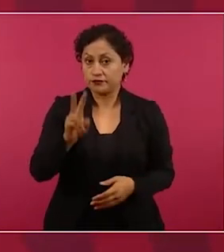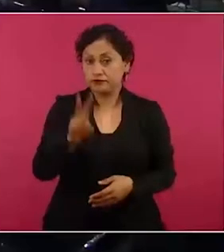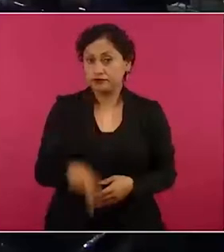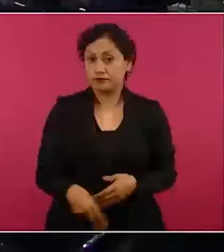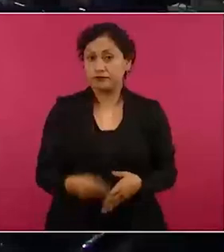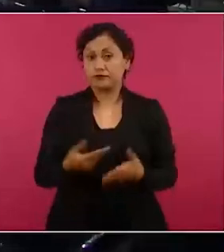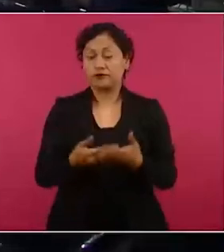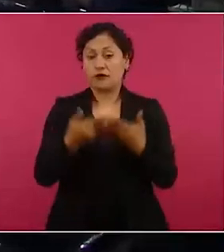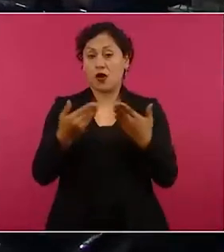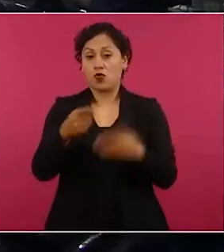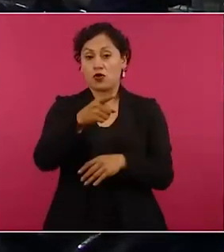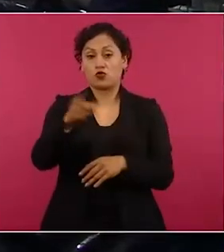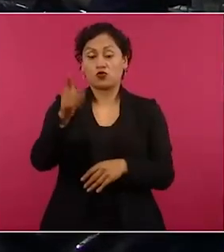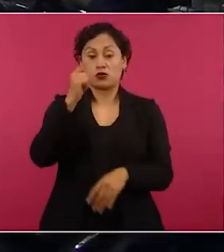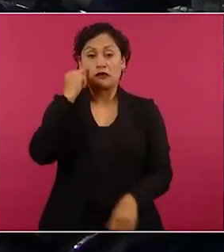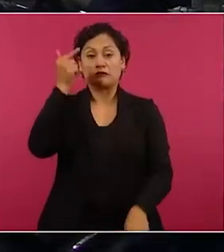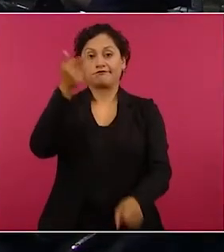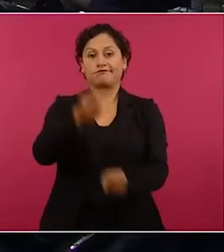de que